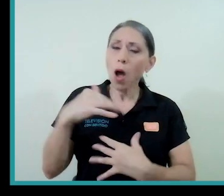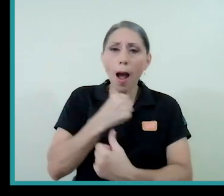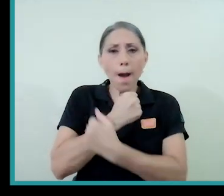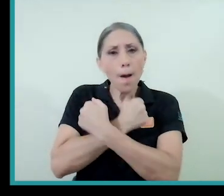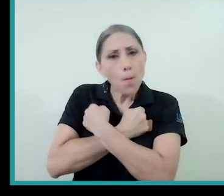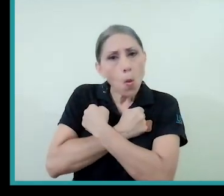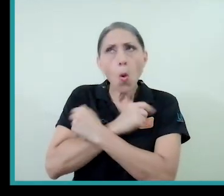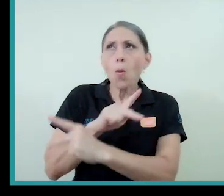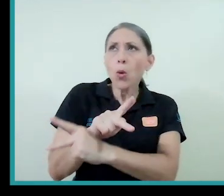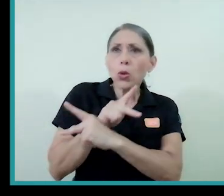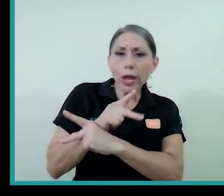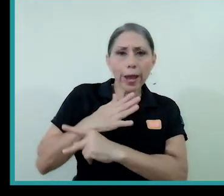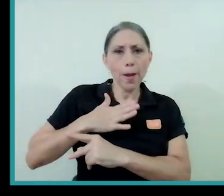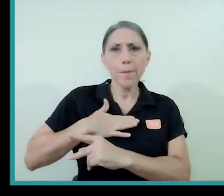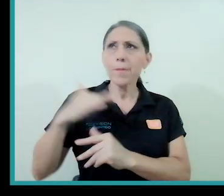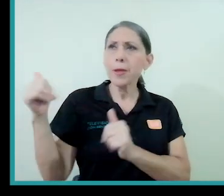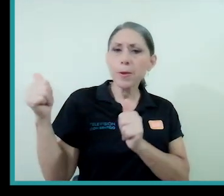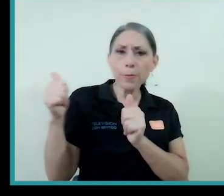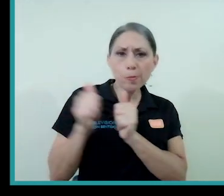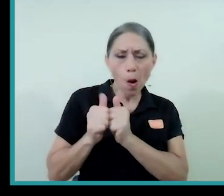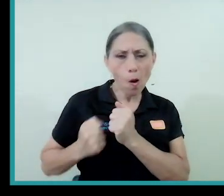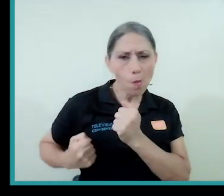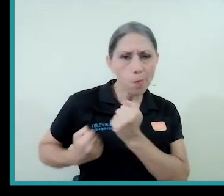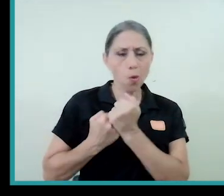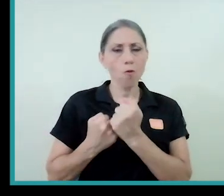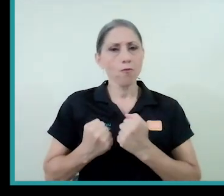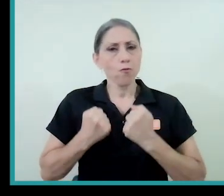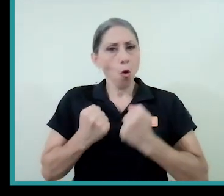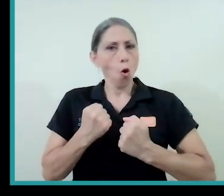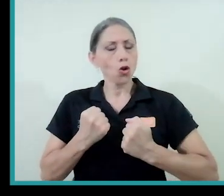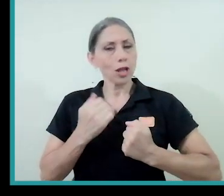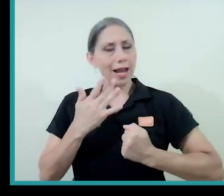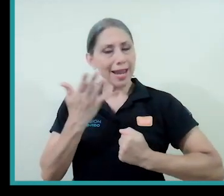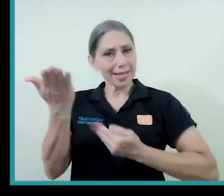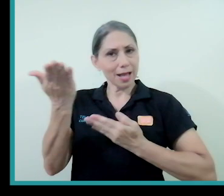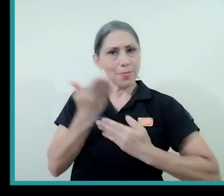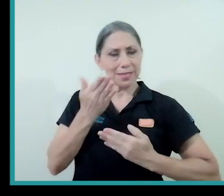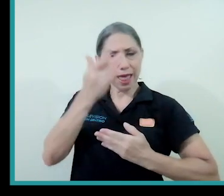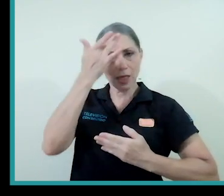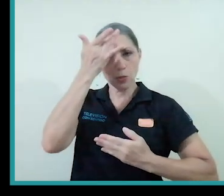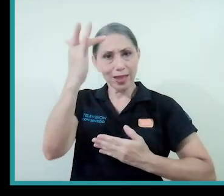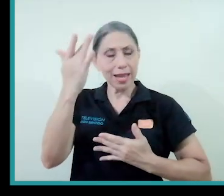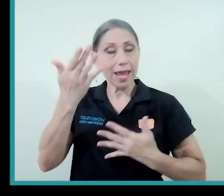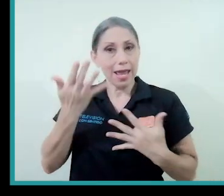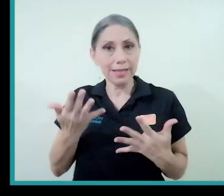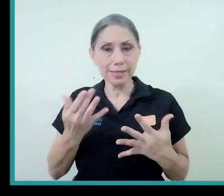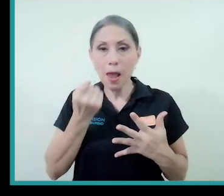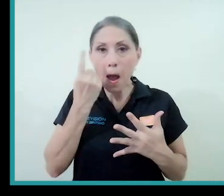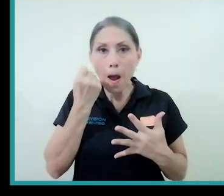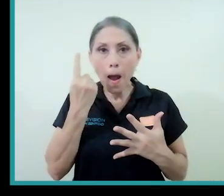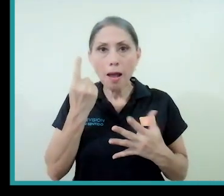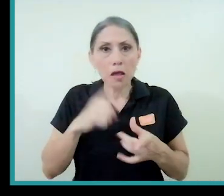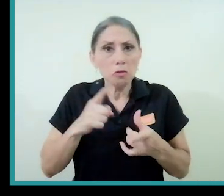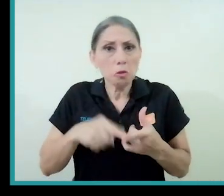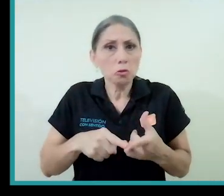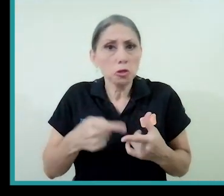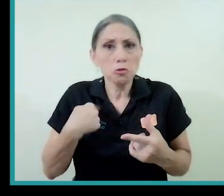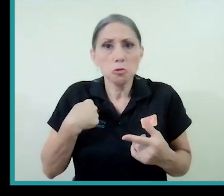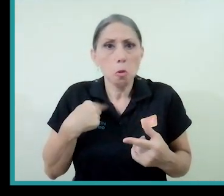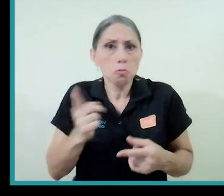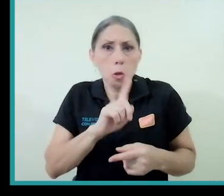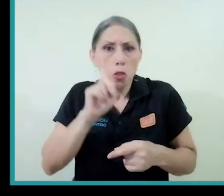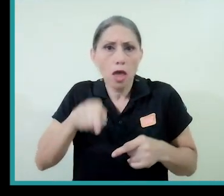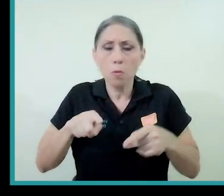de mí, que me está dando fortaleza, que me está dando lucidez, inteligencia, entonces no tendría yo por qué entrar en un